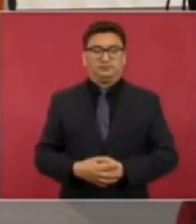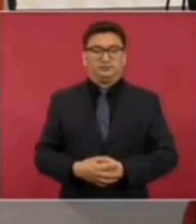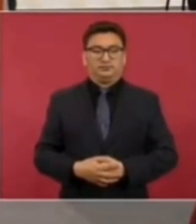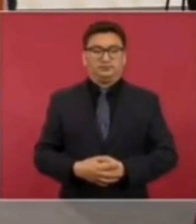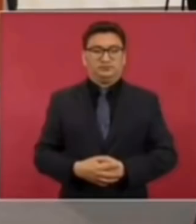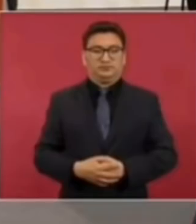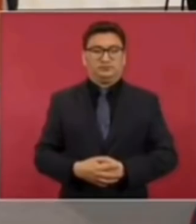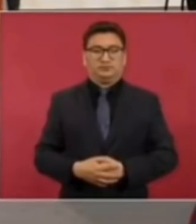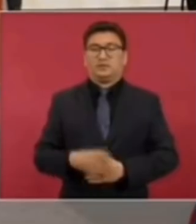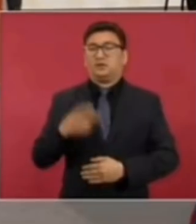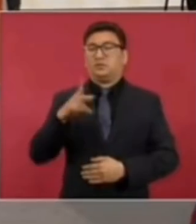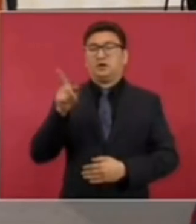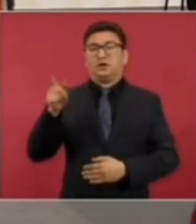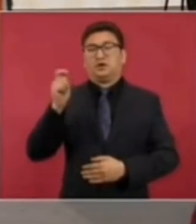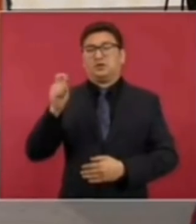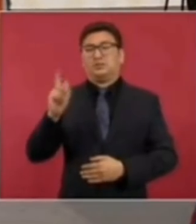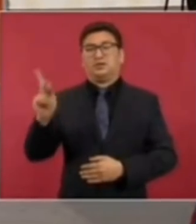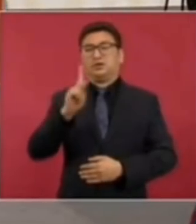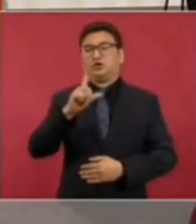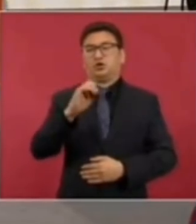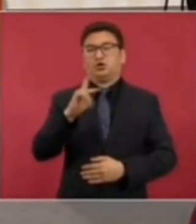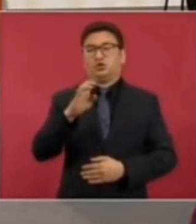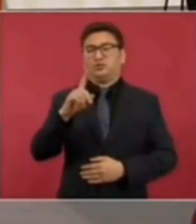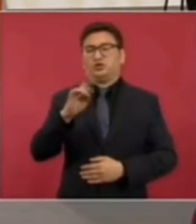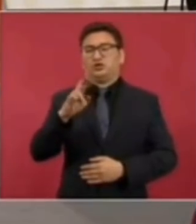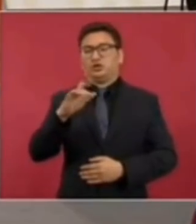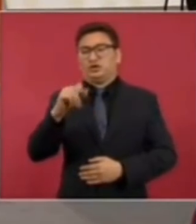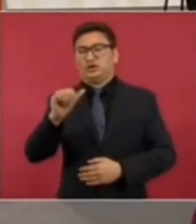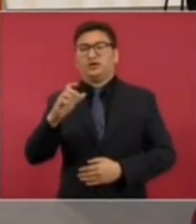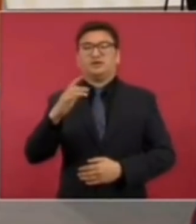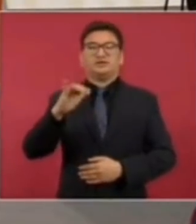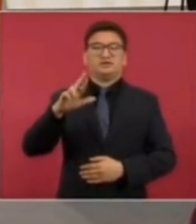Pero es como López Dóriga, como Ciro,